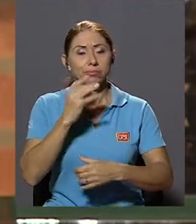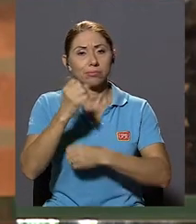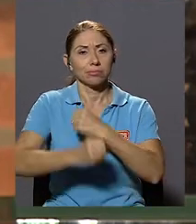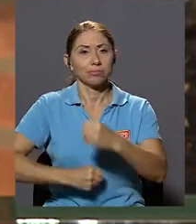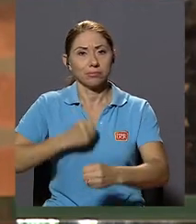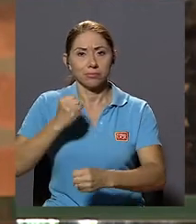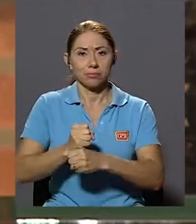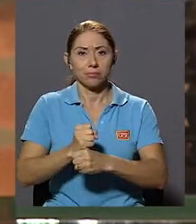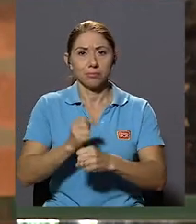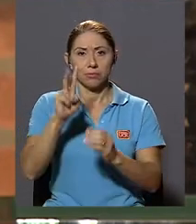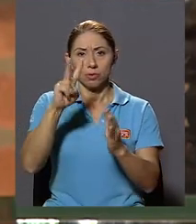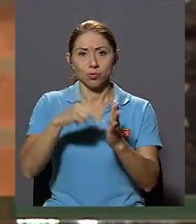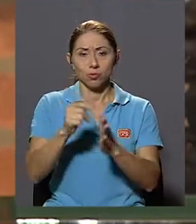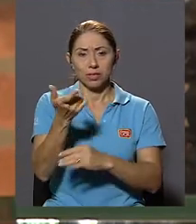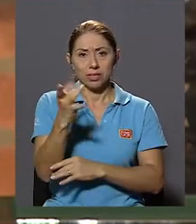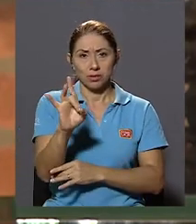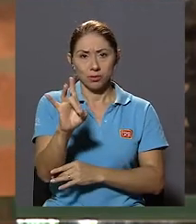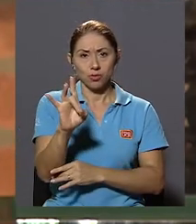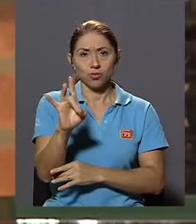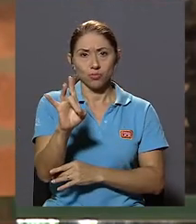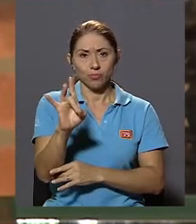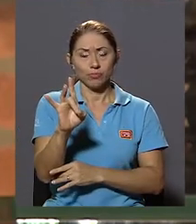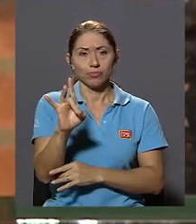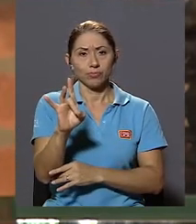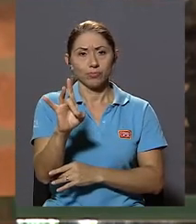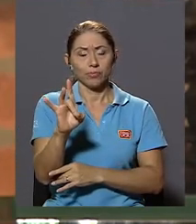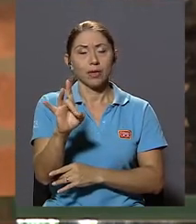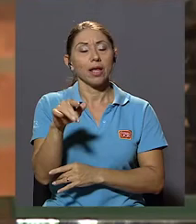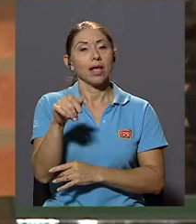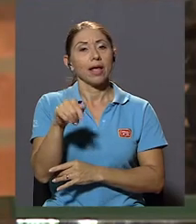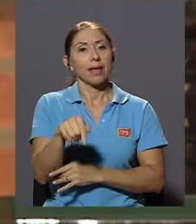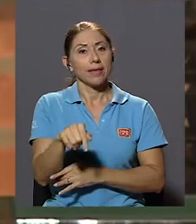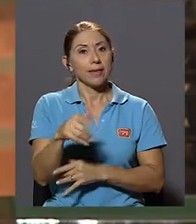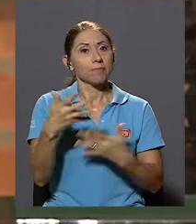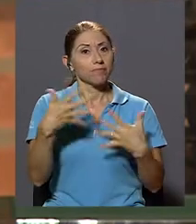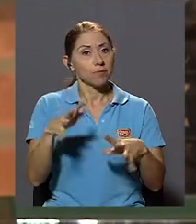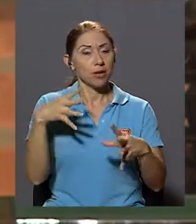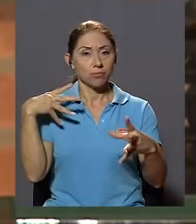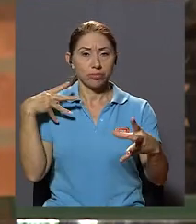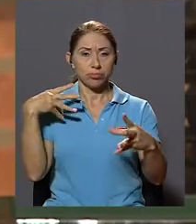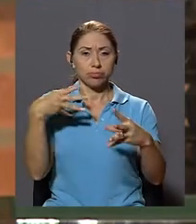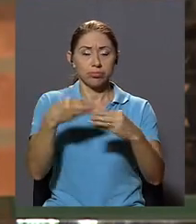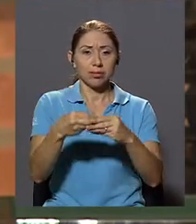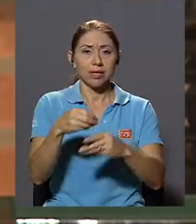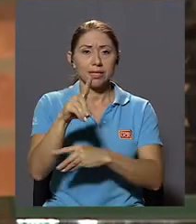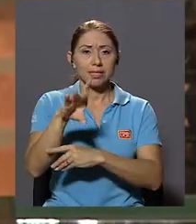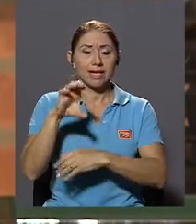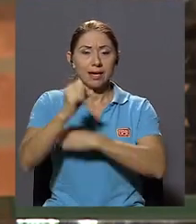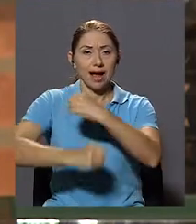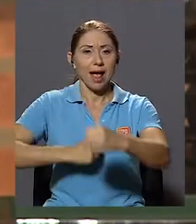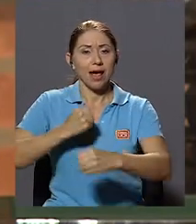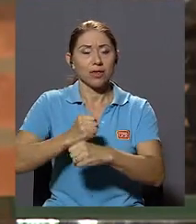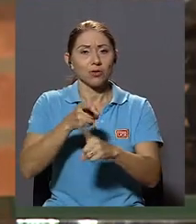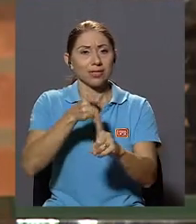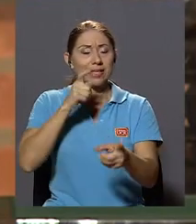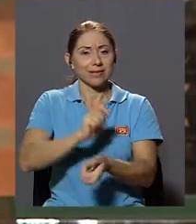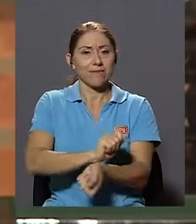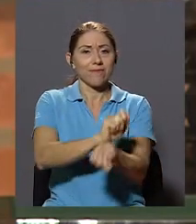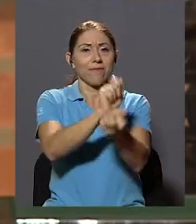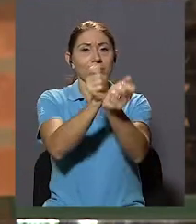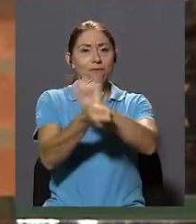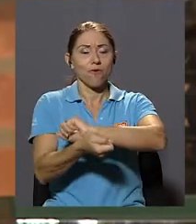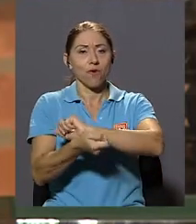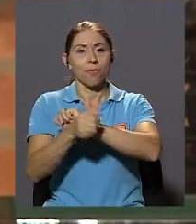en el año 2018 Cumplimos precisamente 100 años de la Reforma de Córdoba